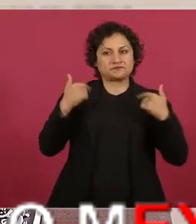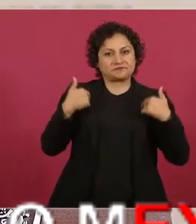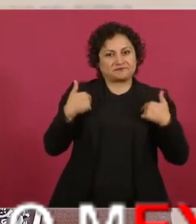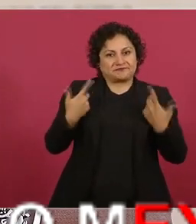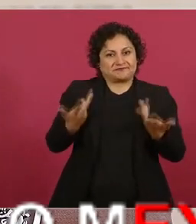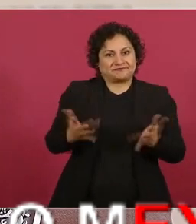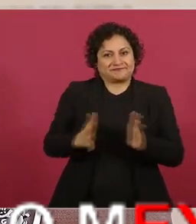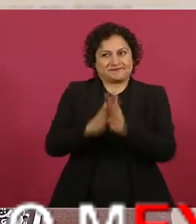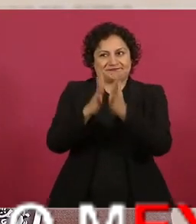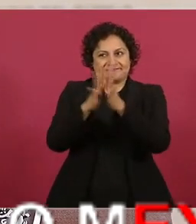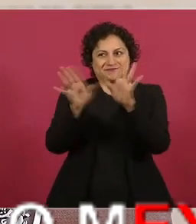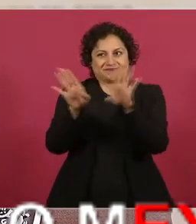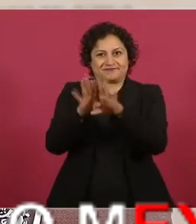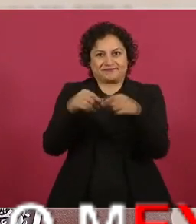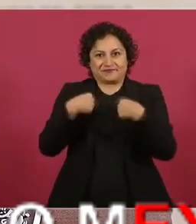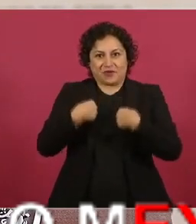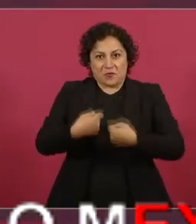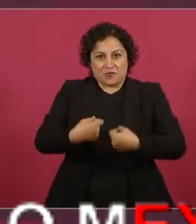interés